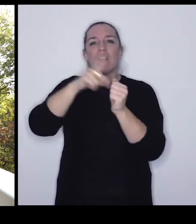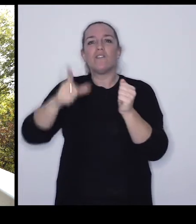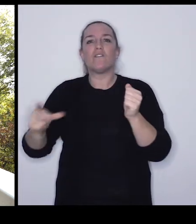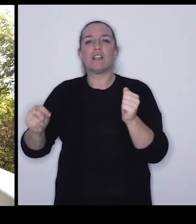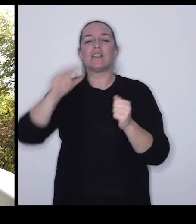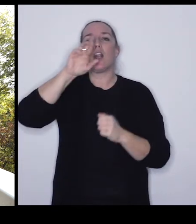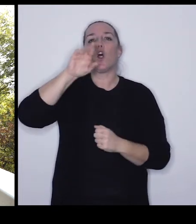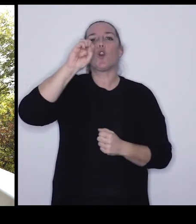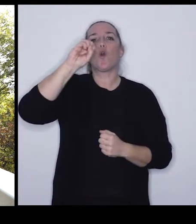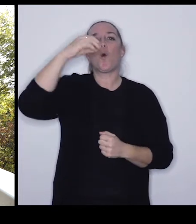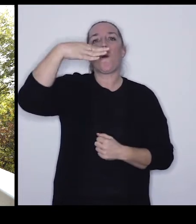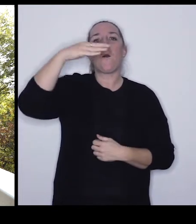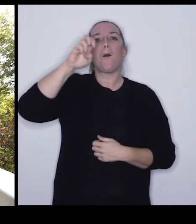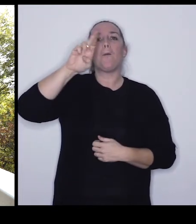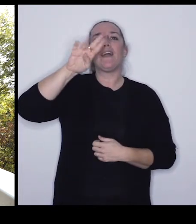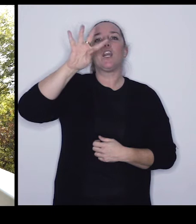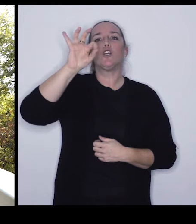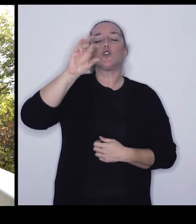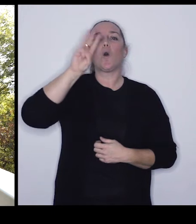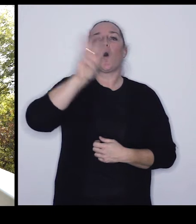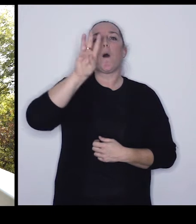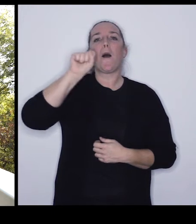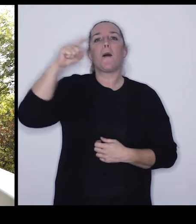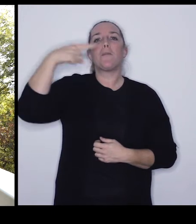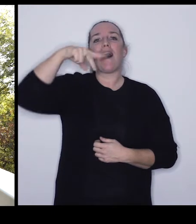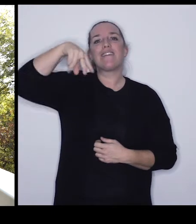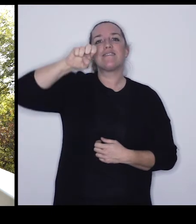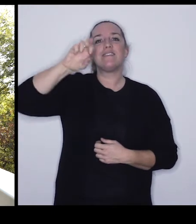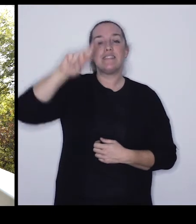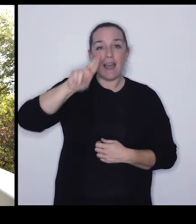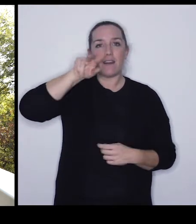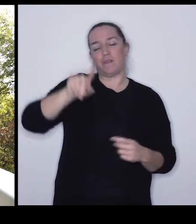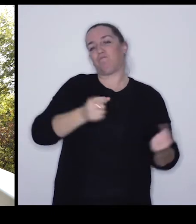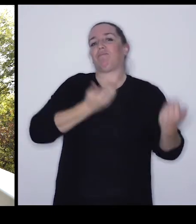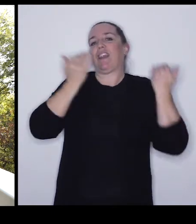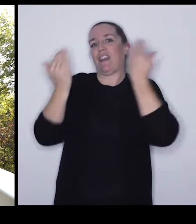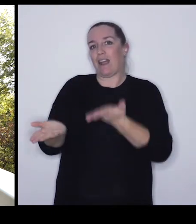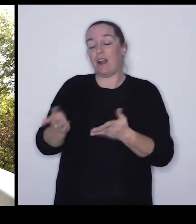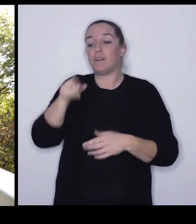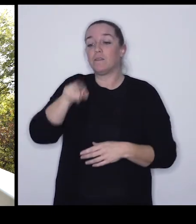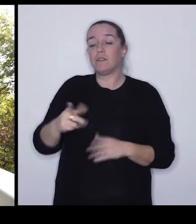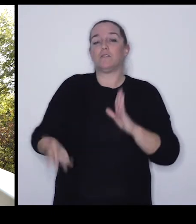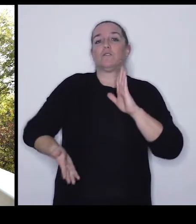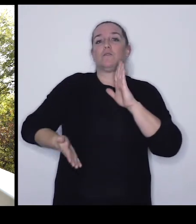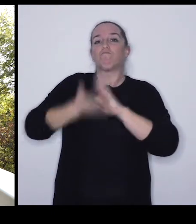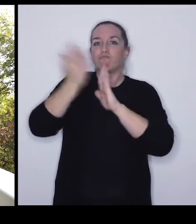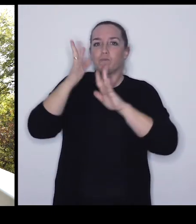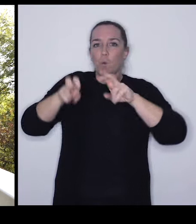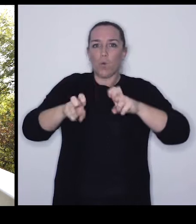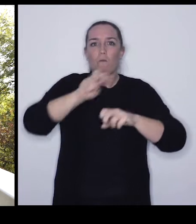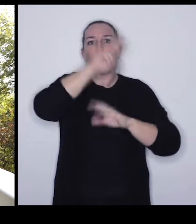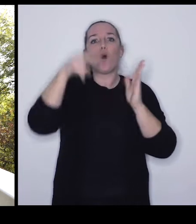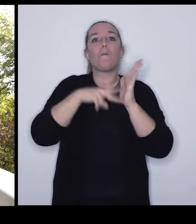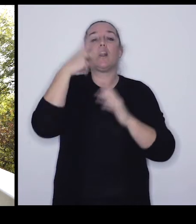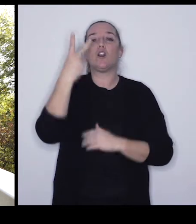fue donada por Roberto Wagner... ...es un edificio que se restauró en el año 2002... ...y que ya